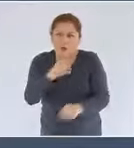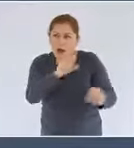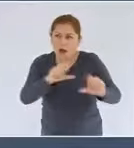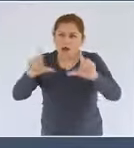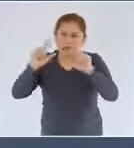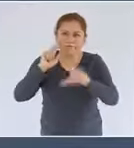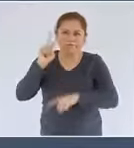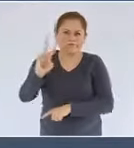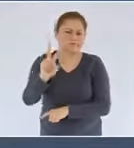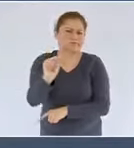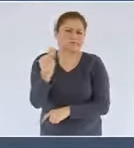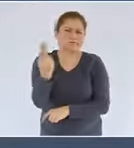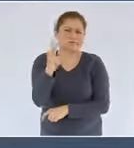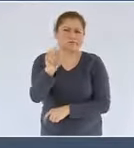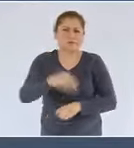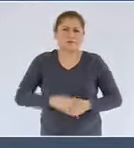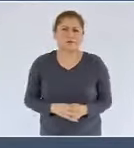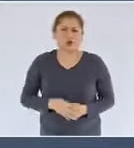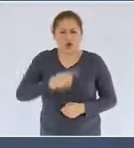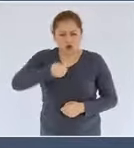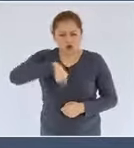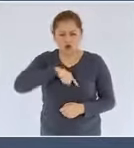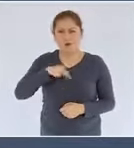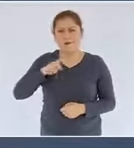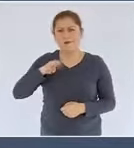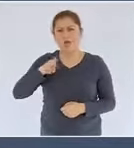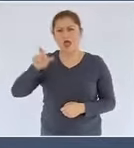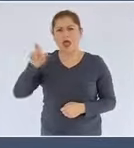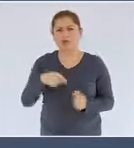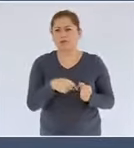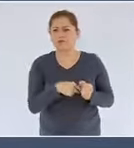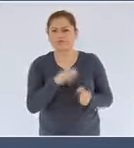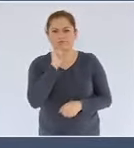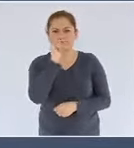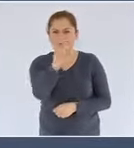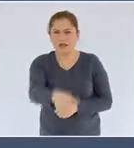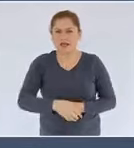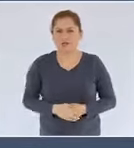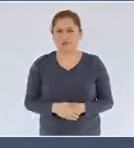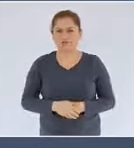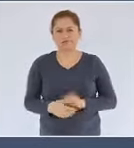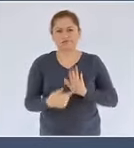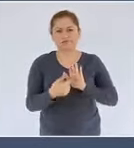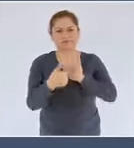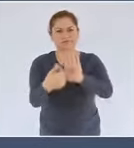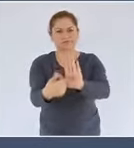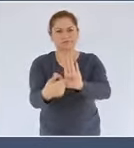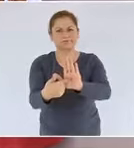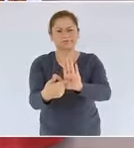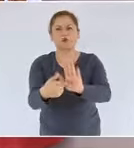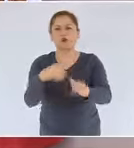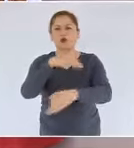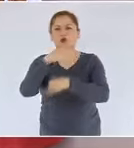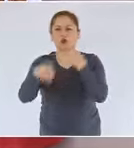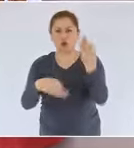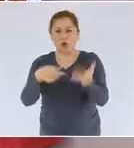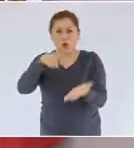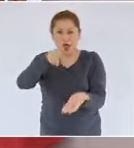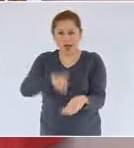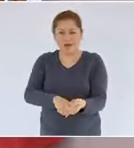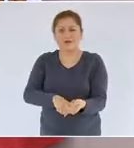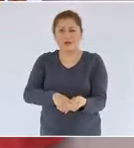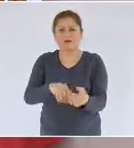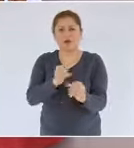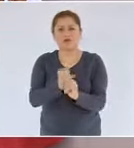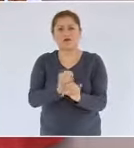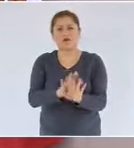información. Pemex no tiene nada que ocultar. Se incluye en este reporte también